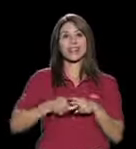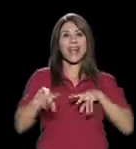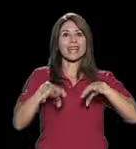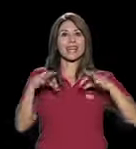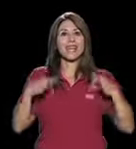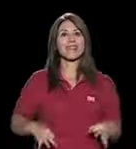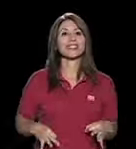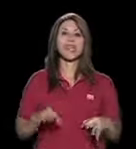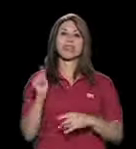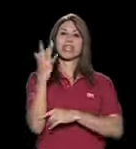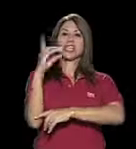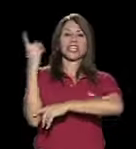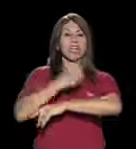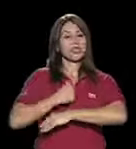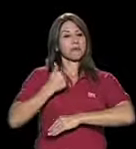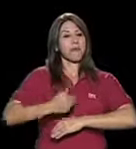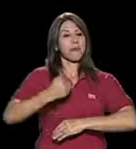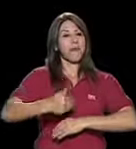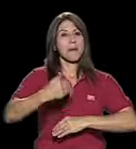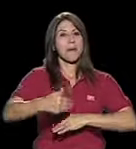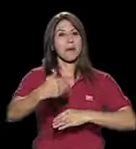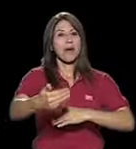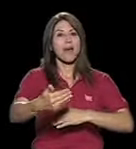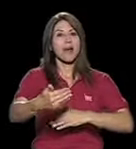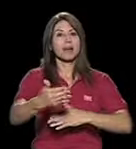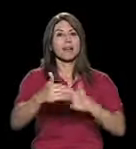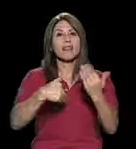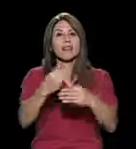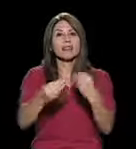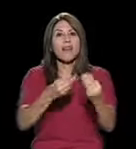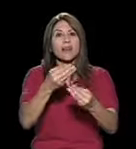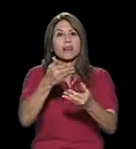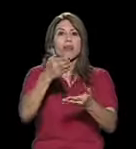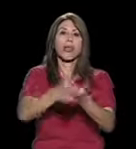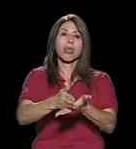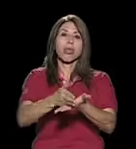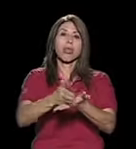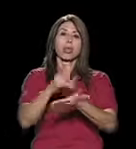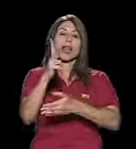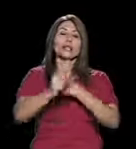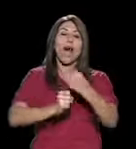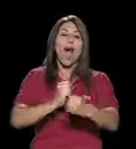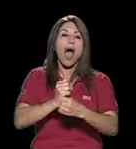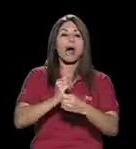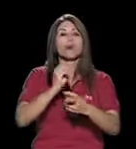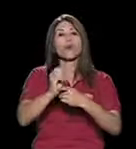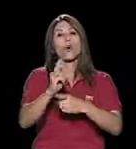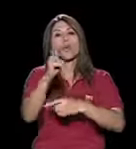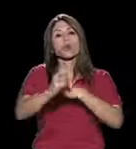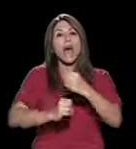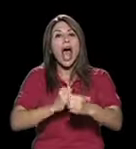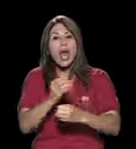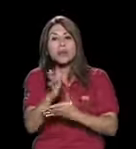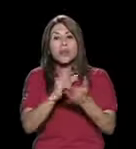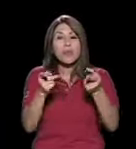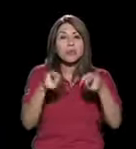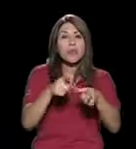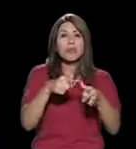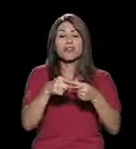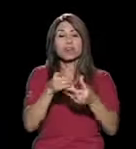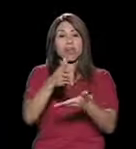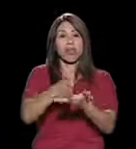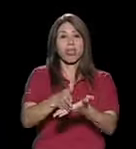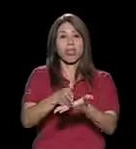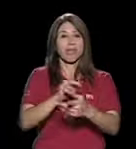hace 15 días, algunos se lesionan porque ni siquiera se instruyen a hacer las cosas bien y después duran tres años, dos años recuperándose y no hacen actividad